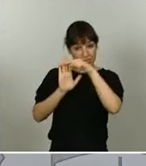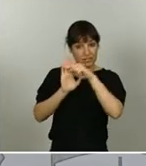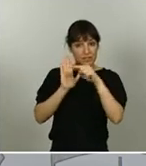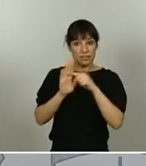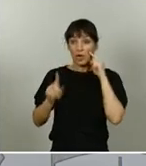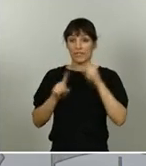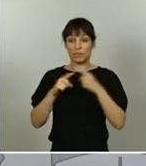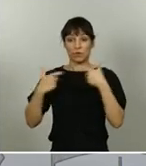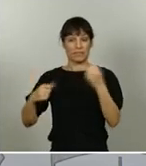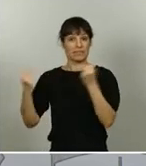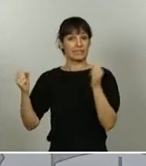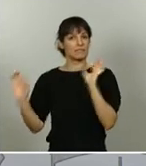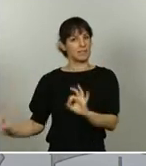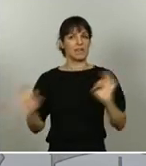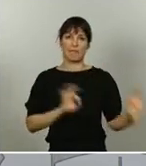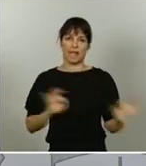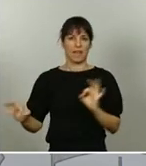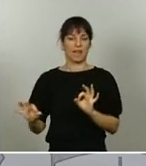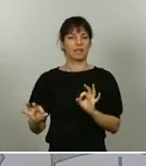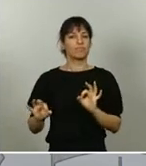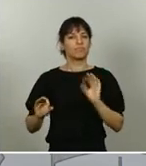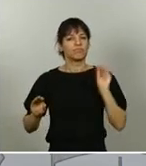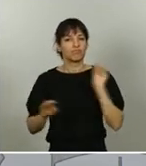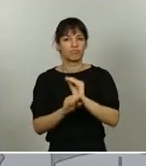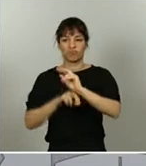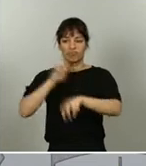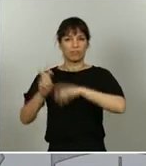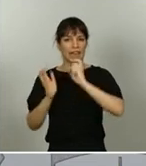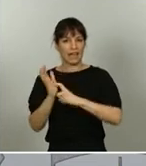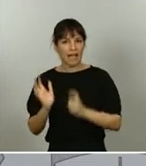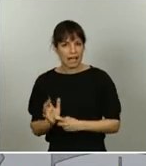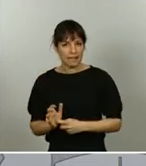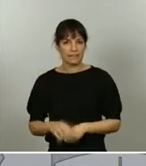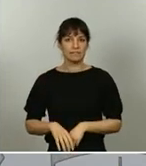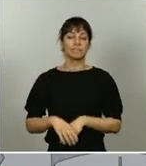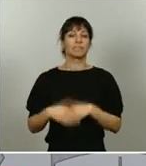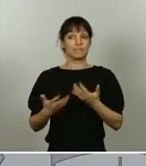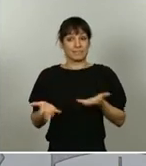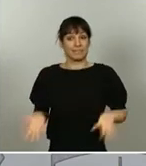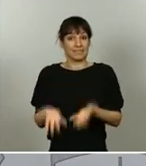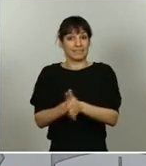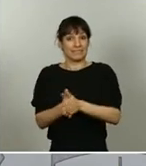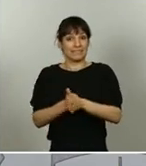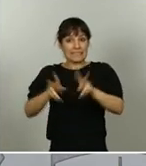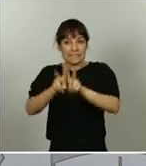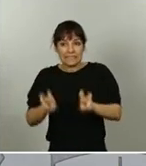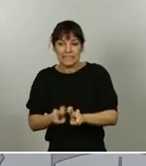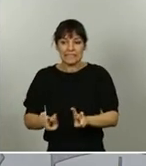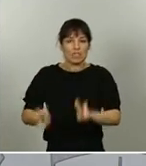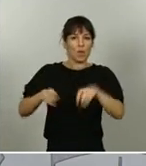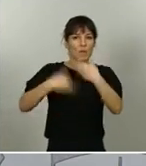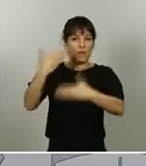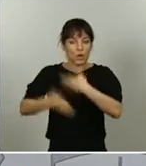inversiones y reformas legales, en segundo lugar con un estímulo a la investigación y a la innovación, en tercer lugar con la